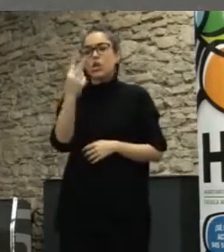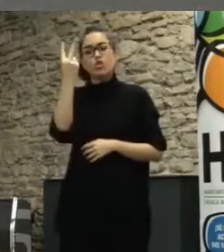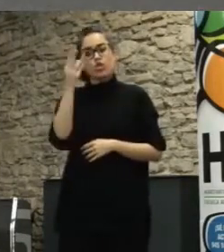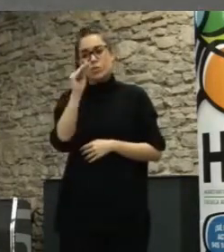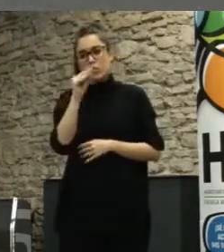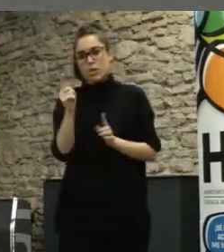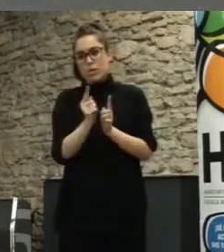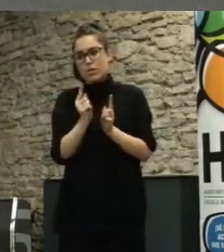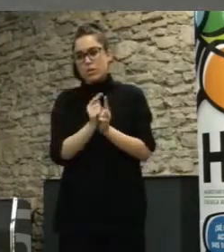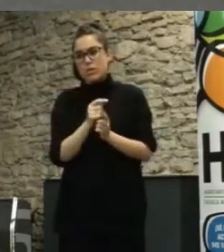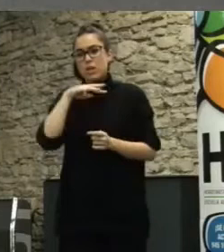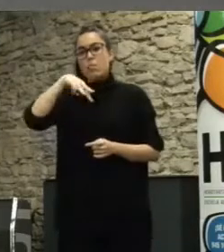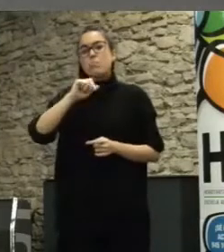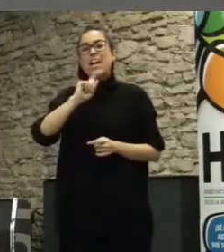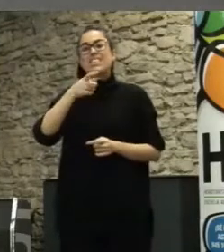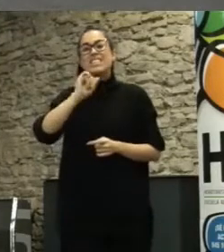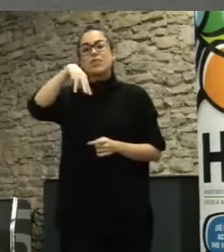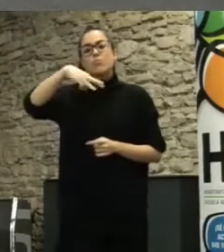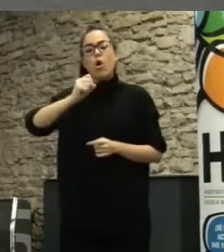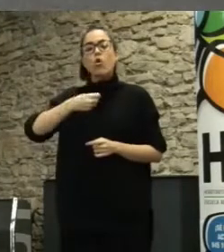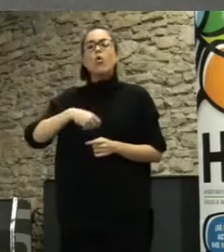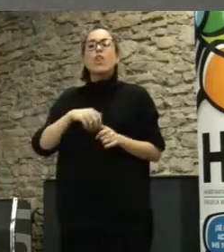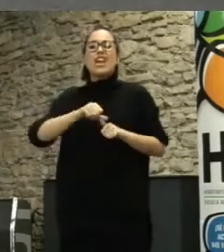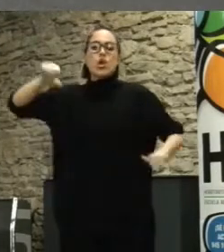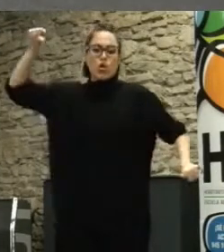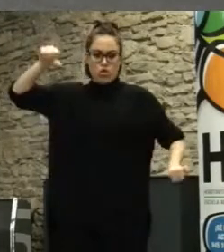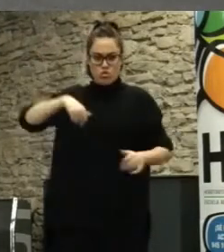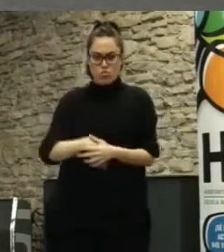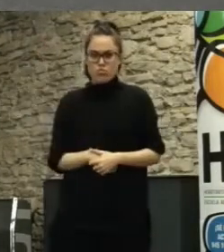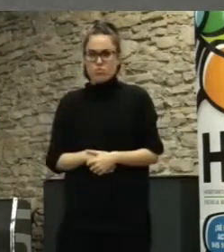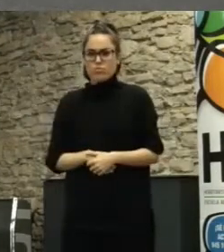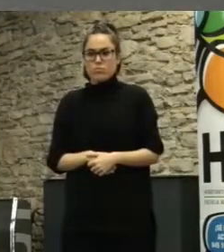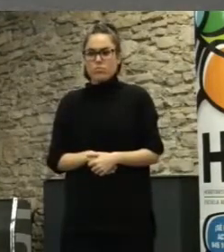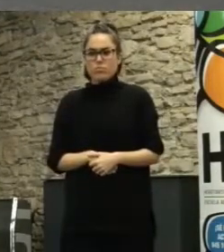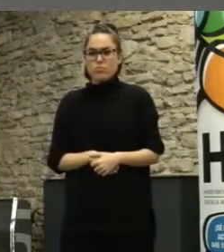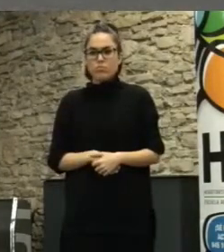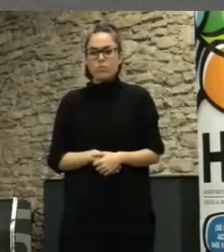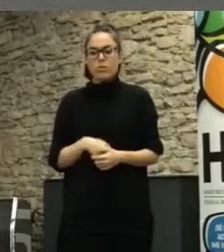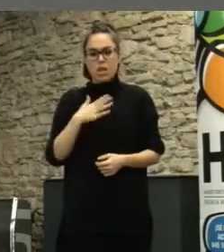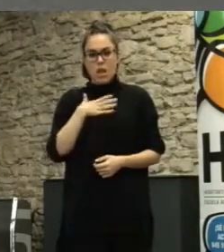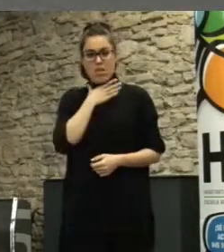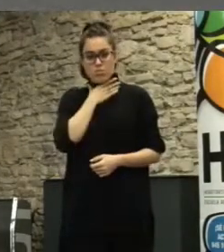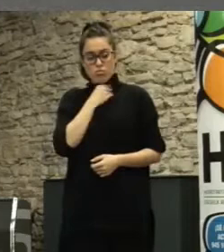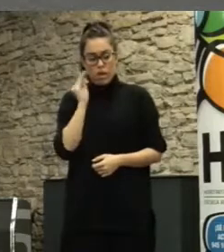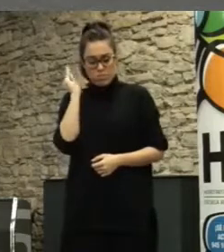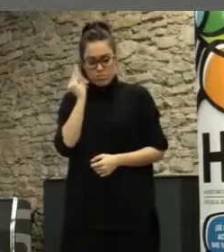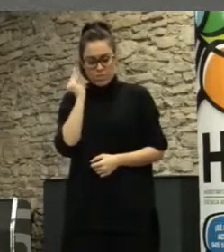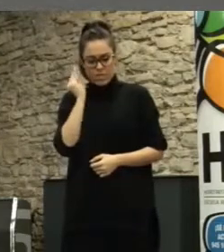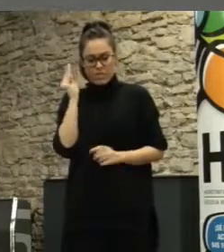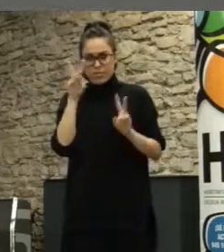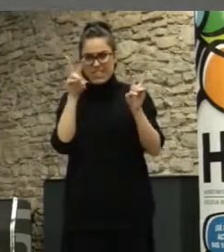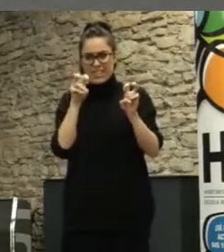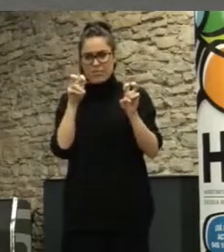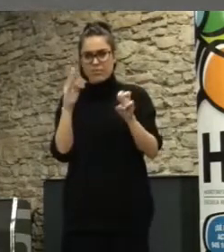cortas máximo fraile desde Logroño la primera me gusta siempre pensar a la hora de aplicar temas de